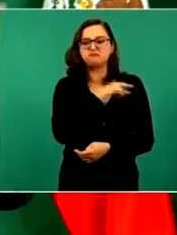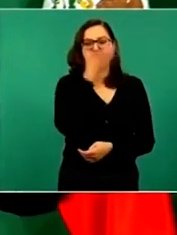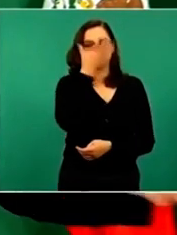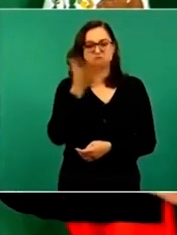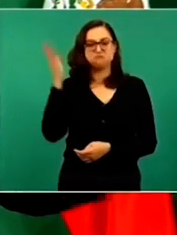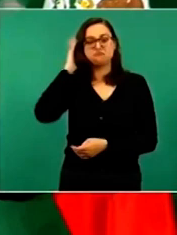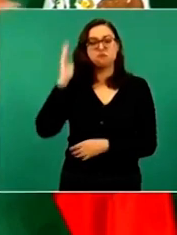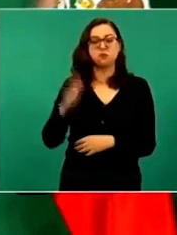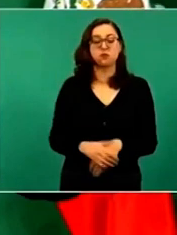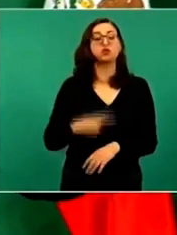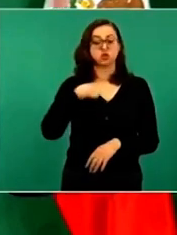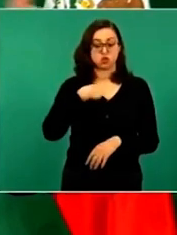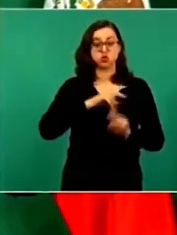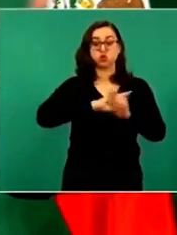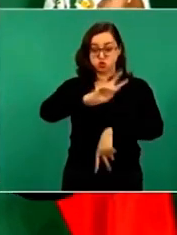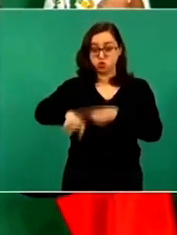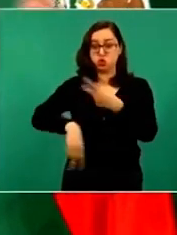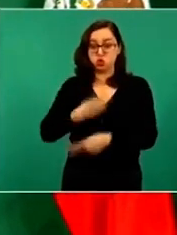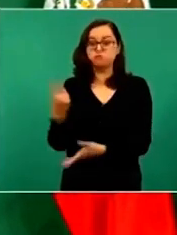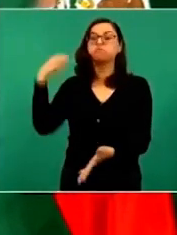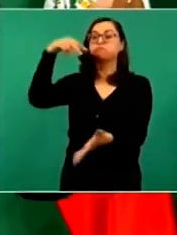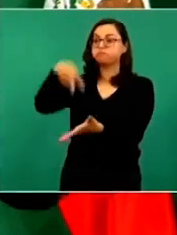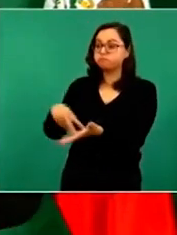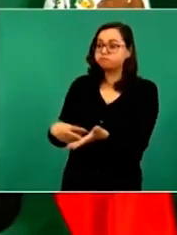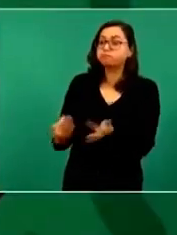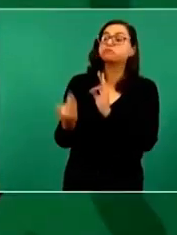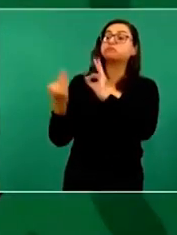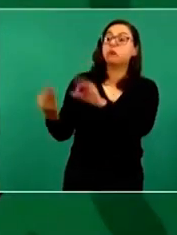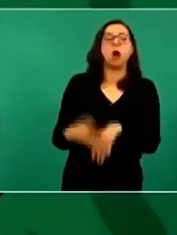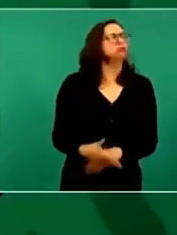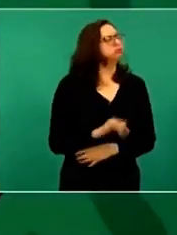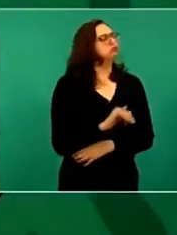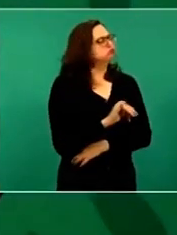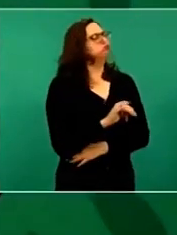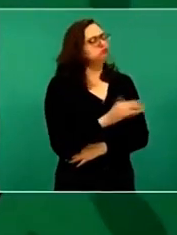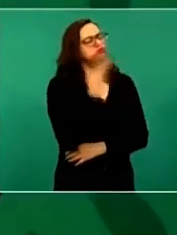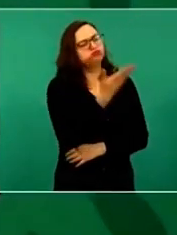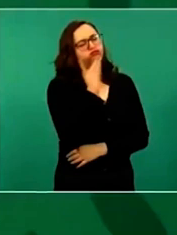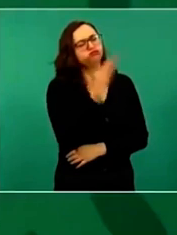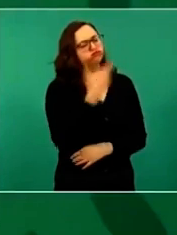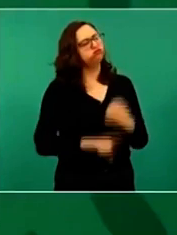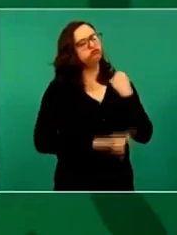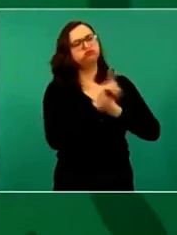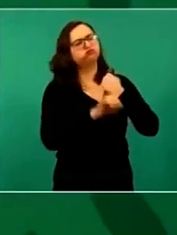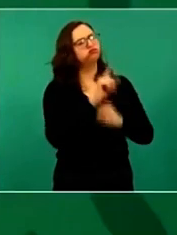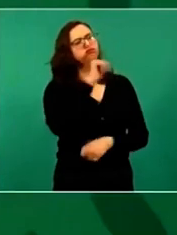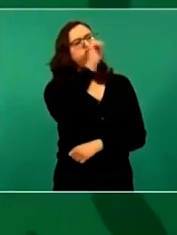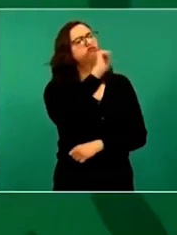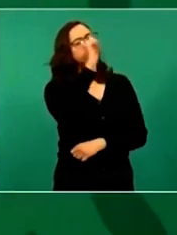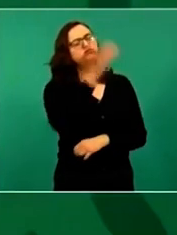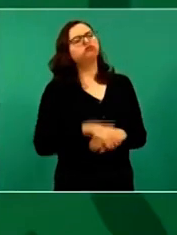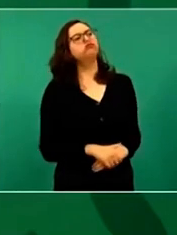Voy yo y me dicen, no hay problema, aquí todos ayudamos y ahora ya hay dos